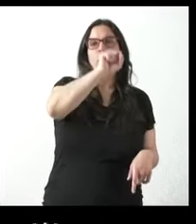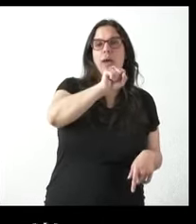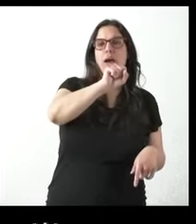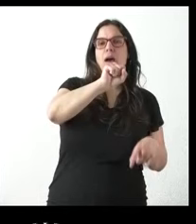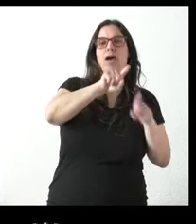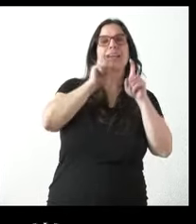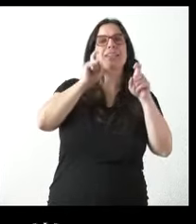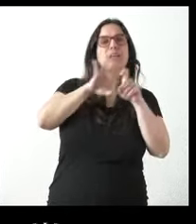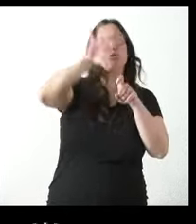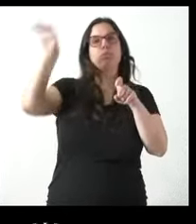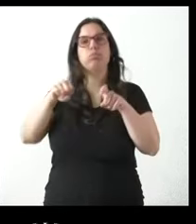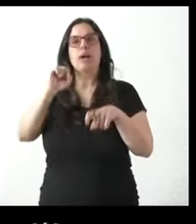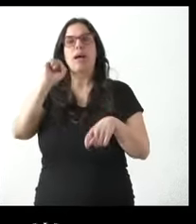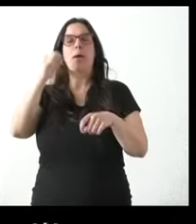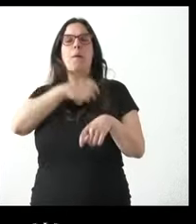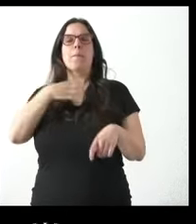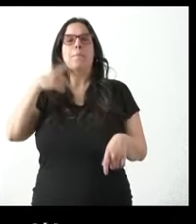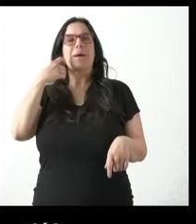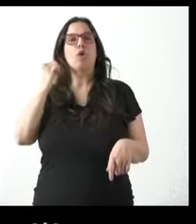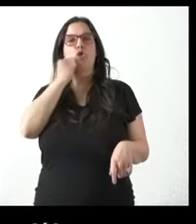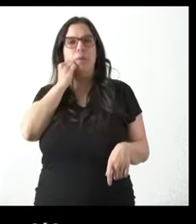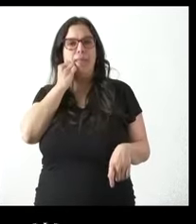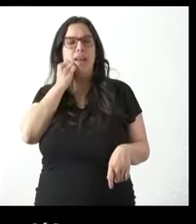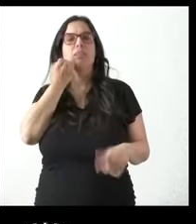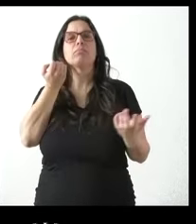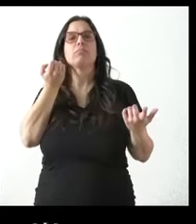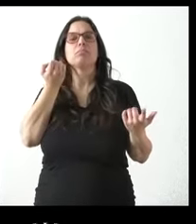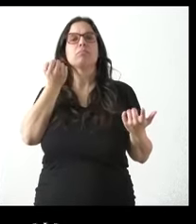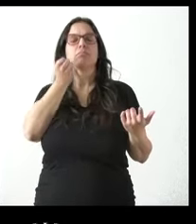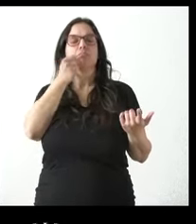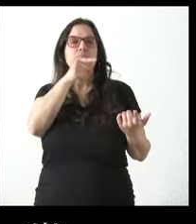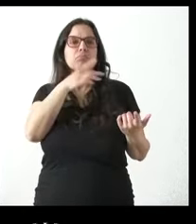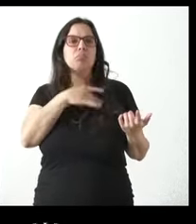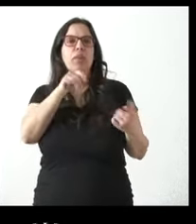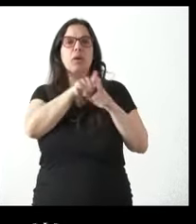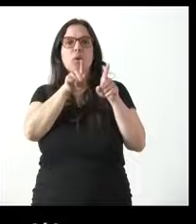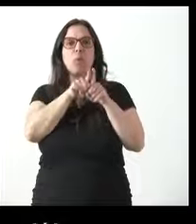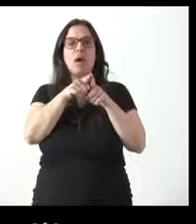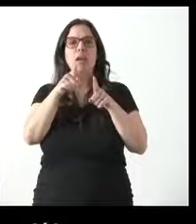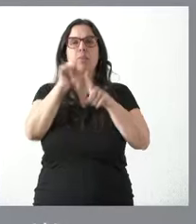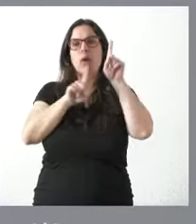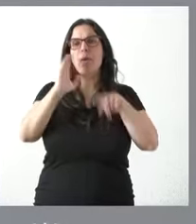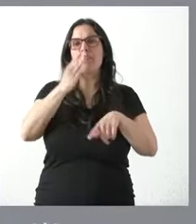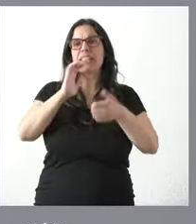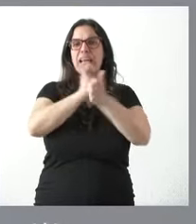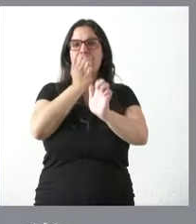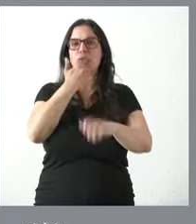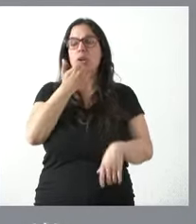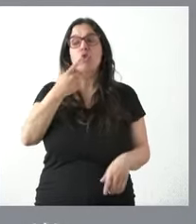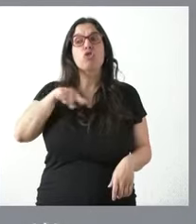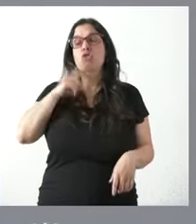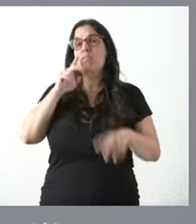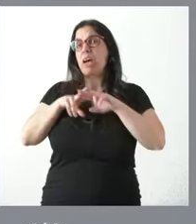si lo han podido analizar en el Consejo de Gobierno y si podría tener algún impacto en el acceso al crédito en la comunidad pues no lo hemos